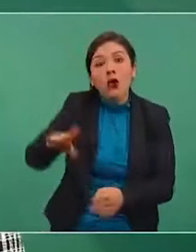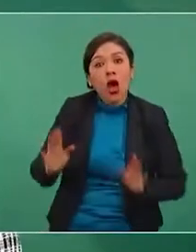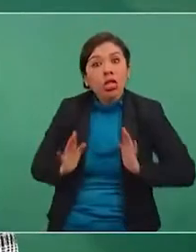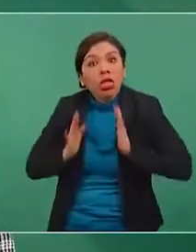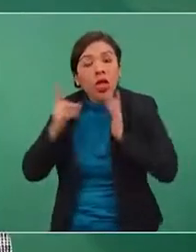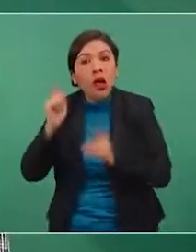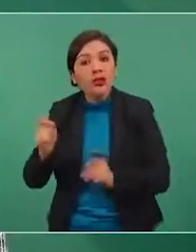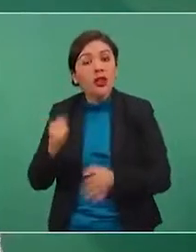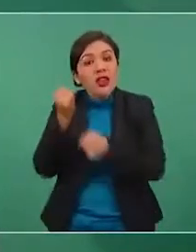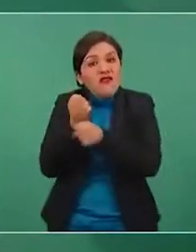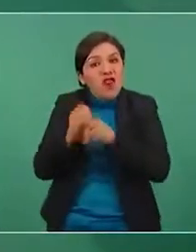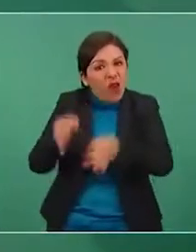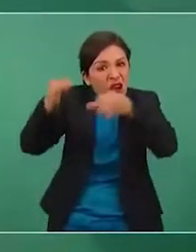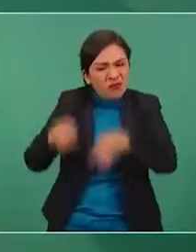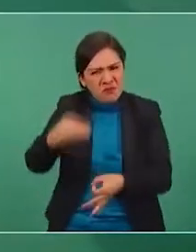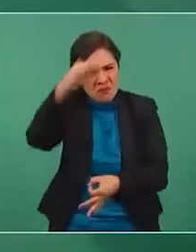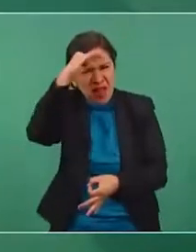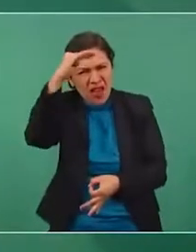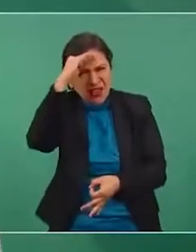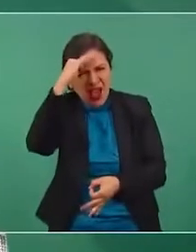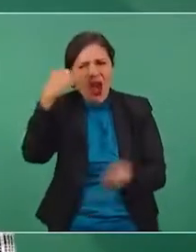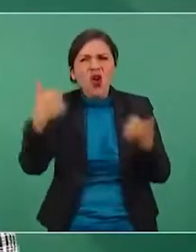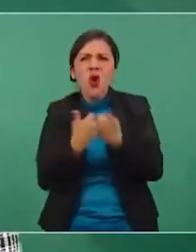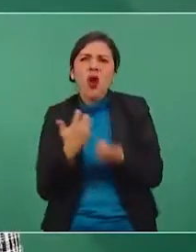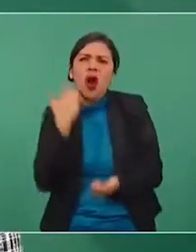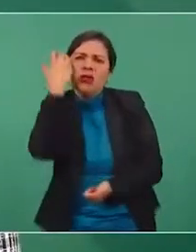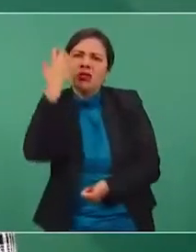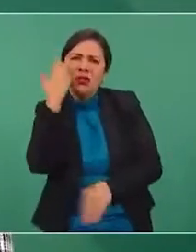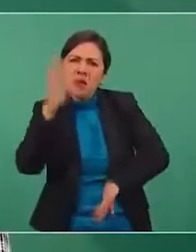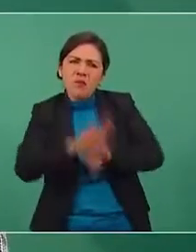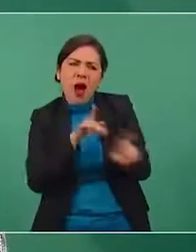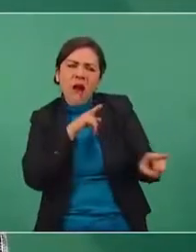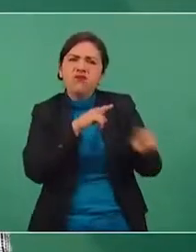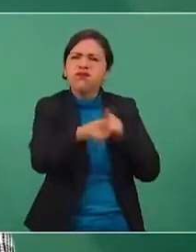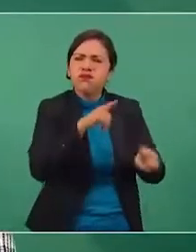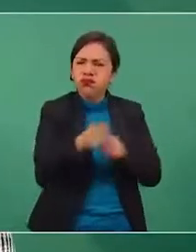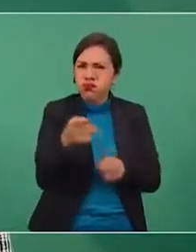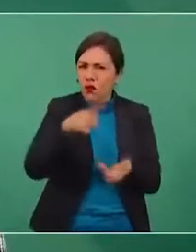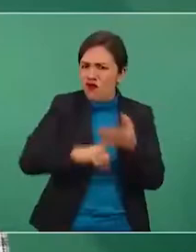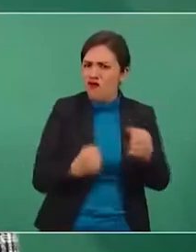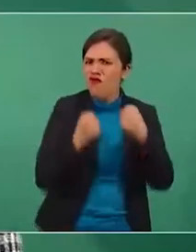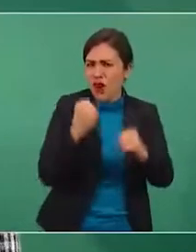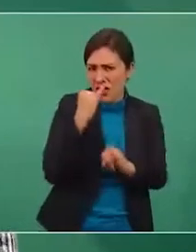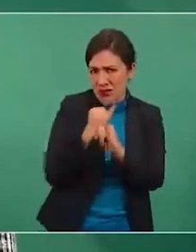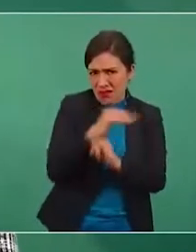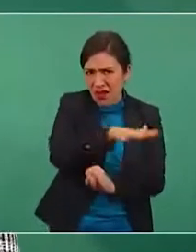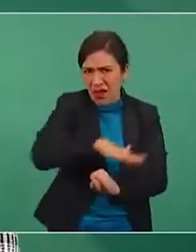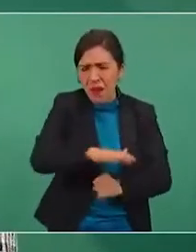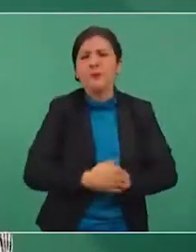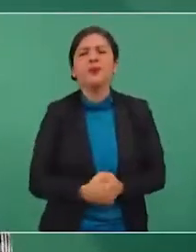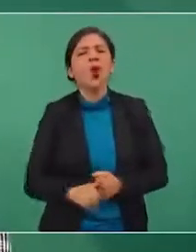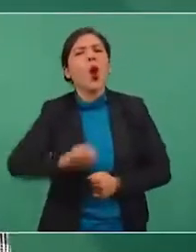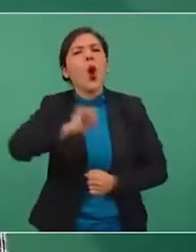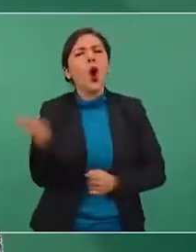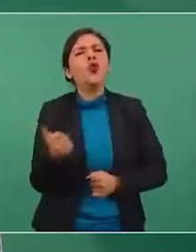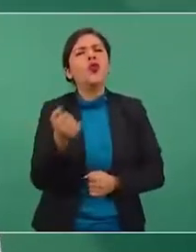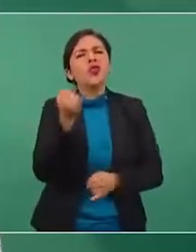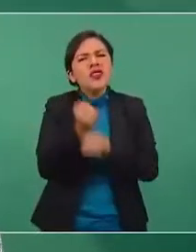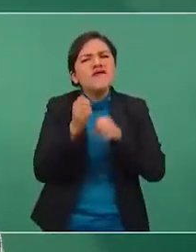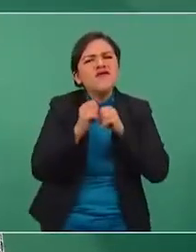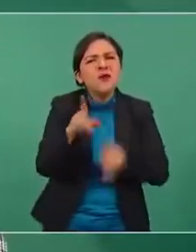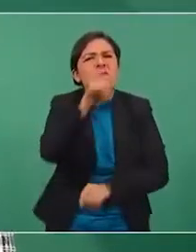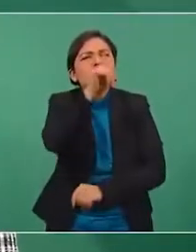verificada y los ataques se magnifican en medios y redes. También existe el fenómeno de la información